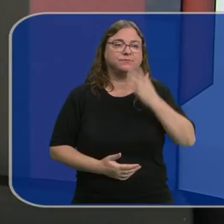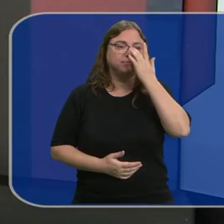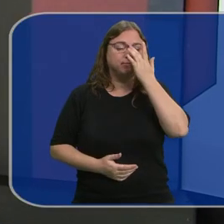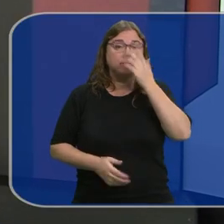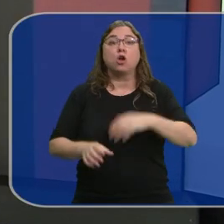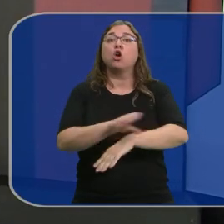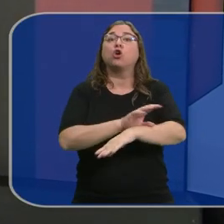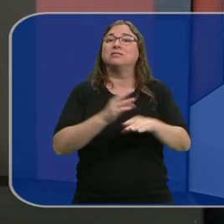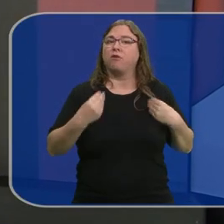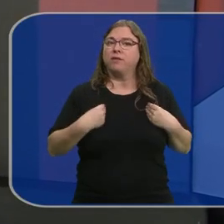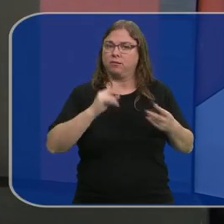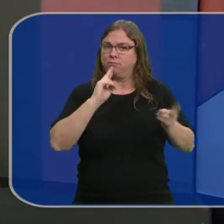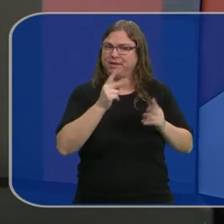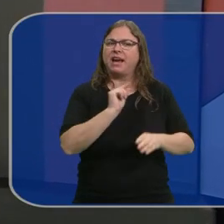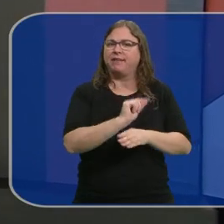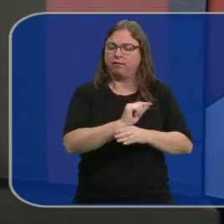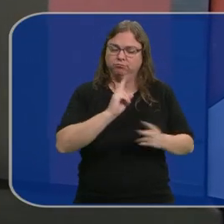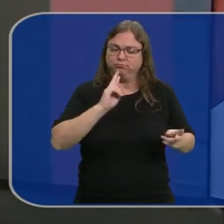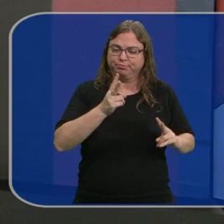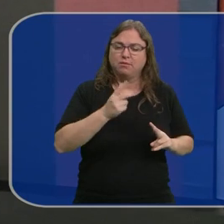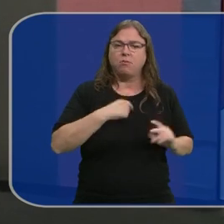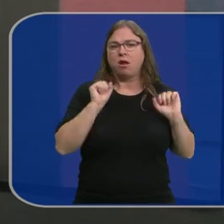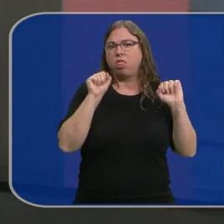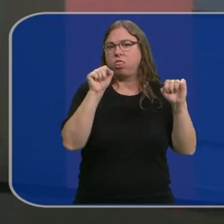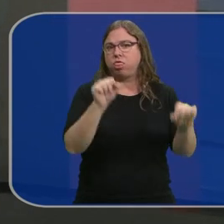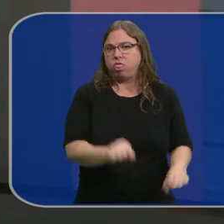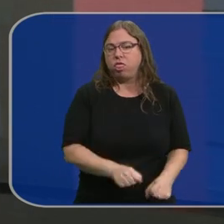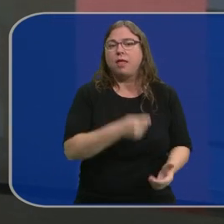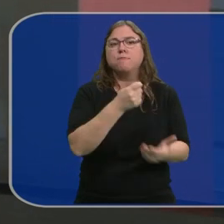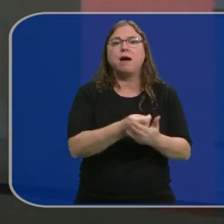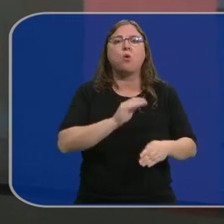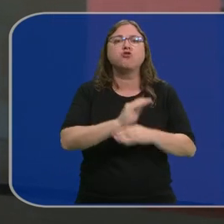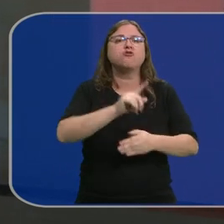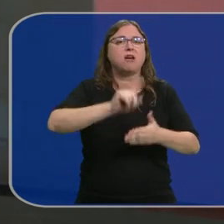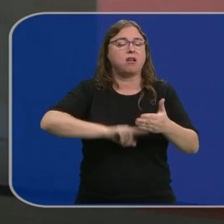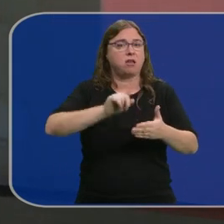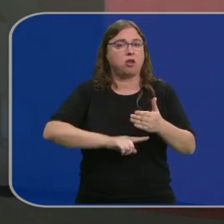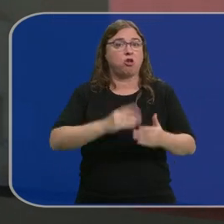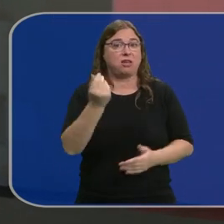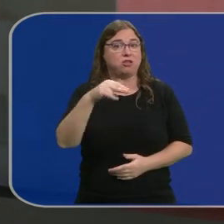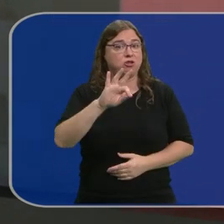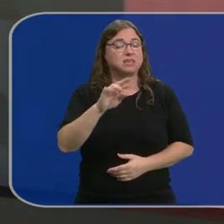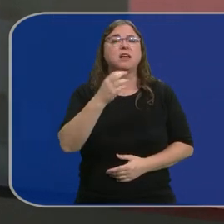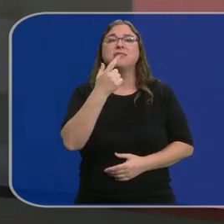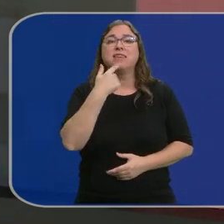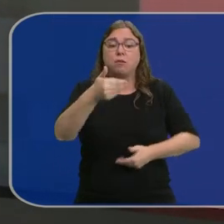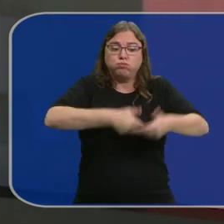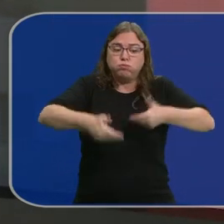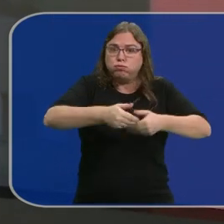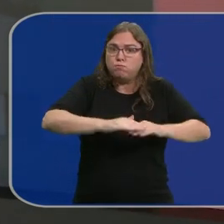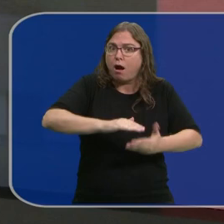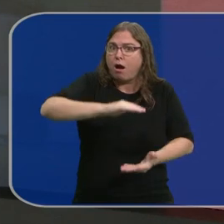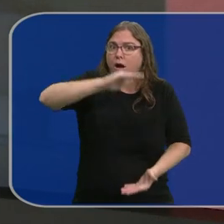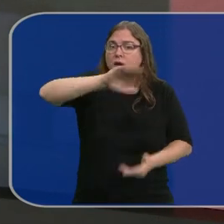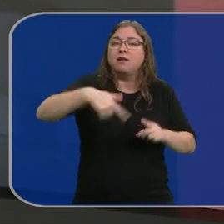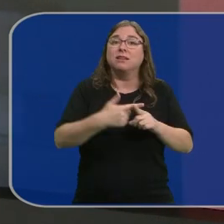El consejero de Vivienda ha respondido a las críticas por ese retraso en el pago de las ayudas al alquiler. Juan Carlos Suárez Quiñones habla de incremento de solicitudes y de que el